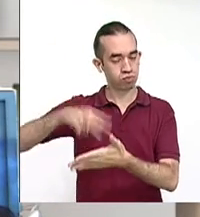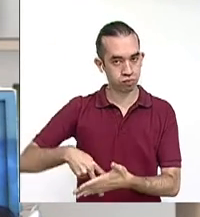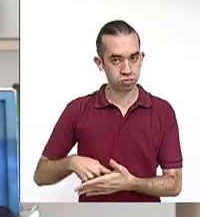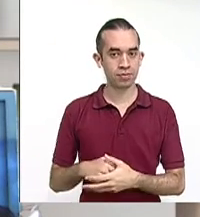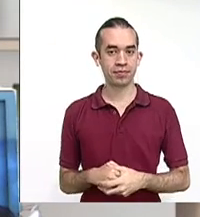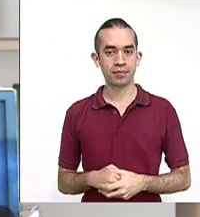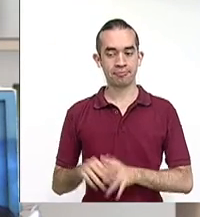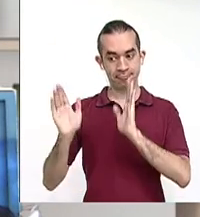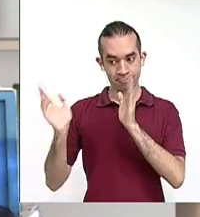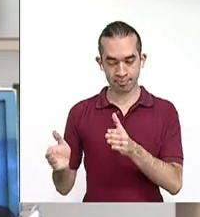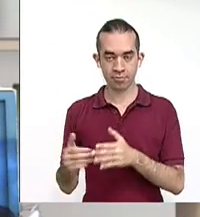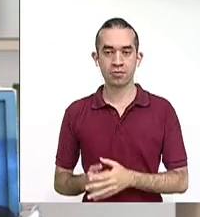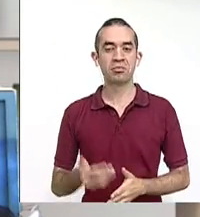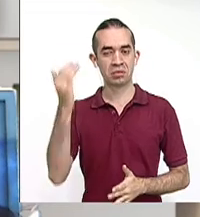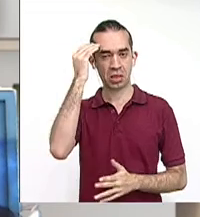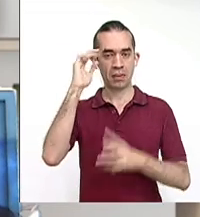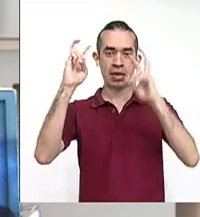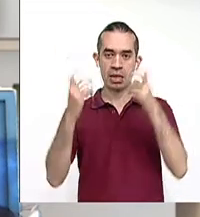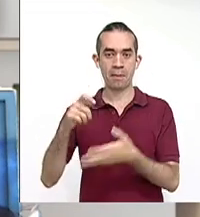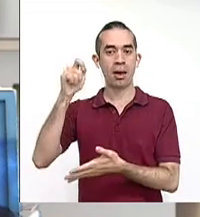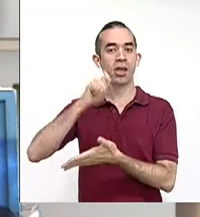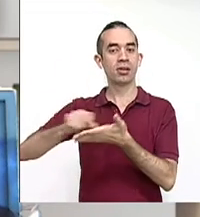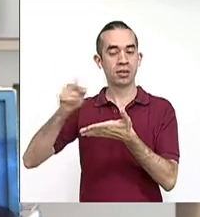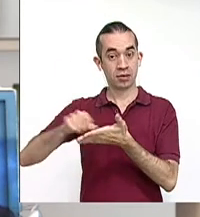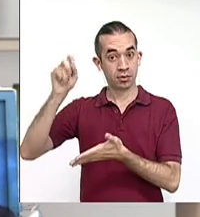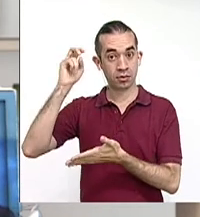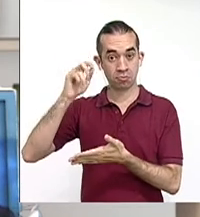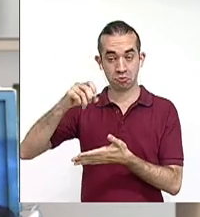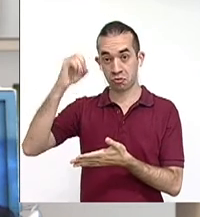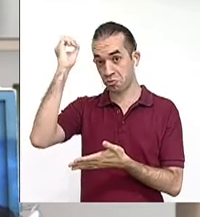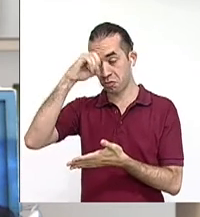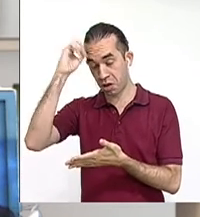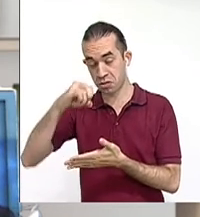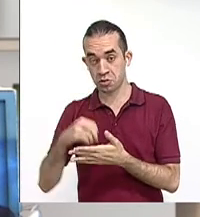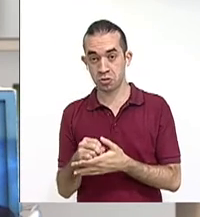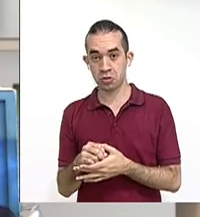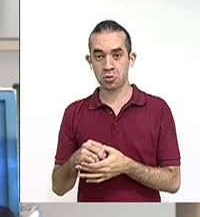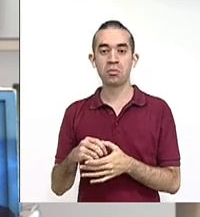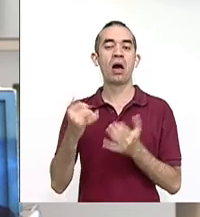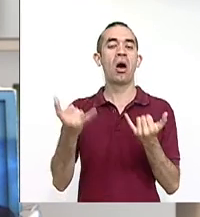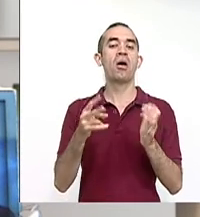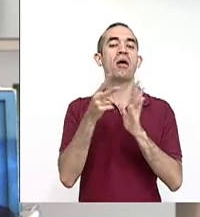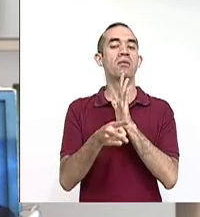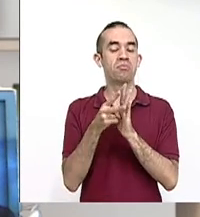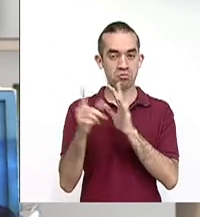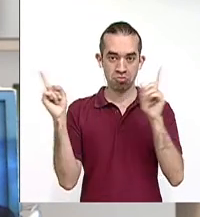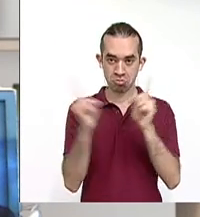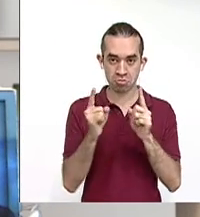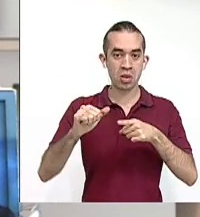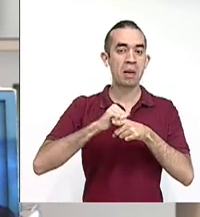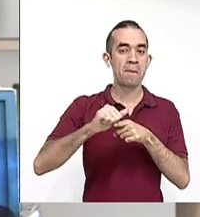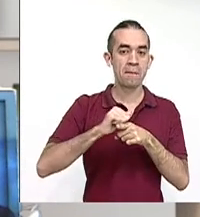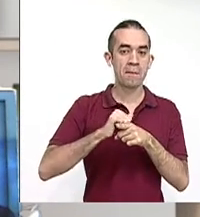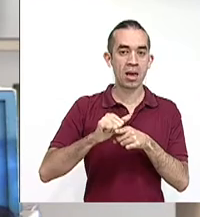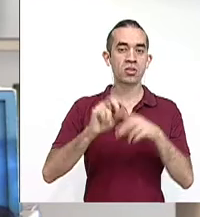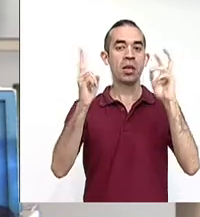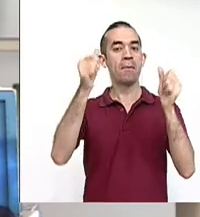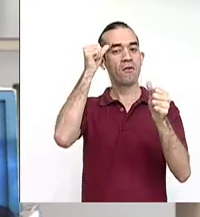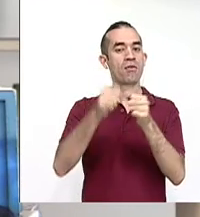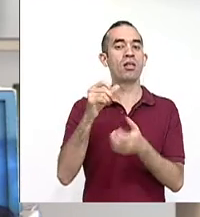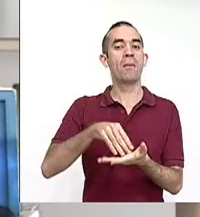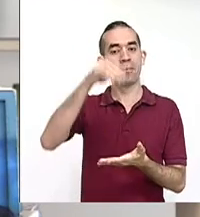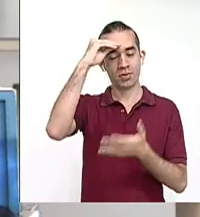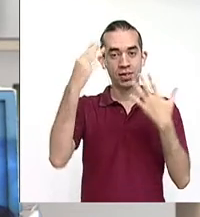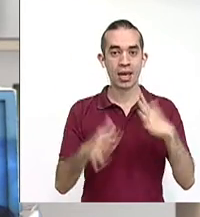retomar esos temas del ensayo como texto literario, vamos a ver la siguiente cápsula. Siguiente repaso en Recordando lo Aprendido